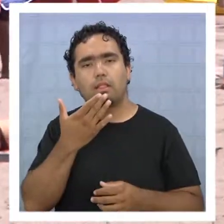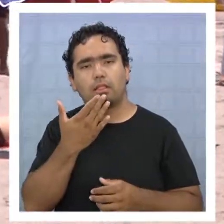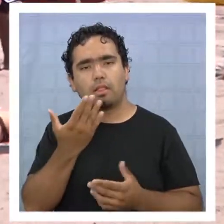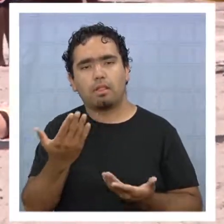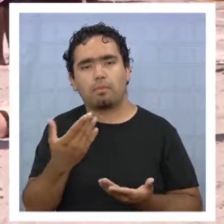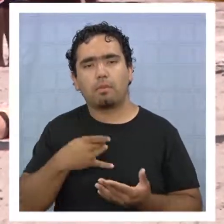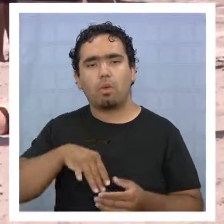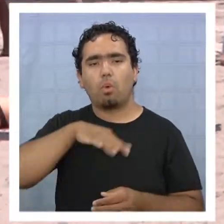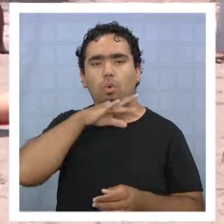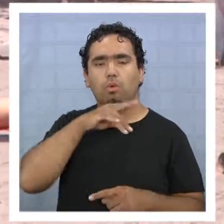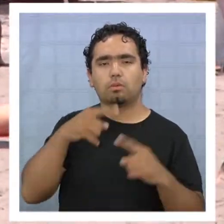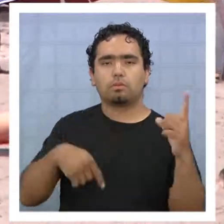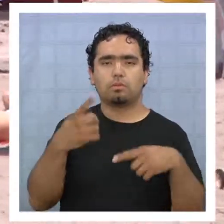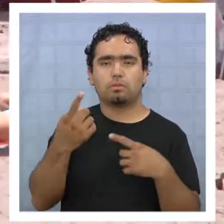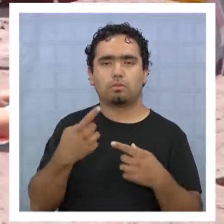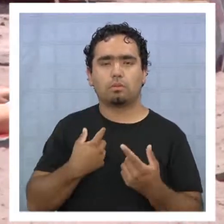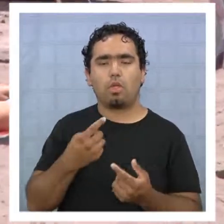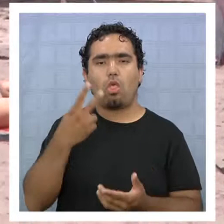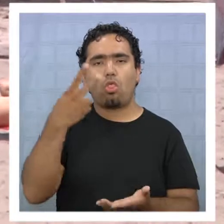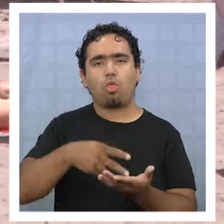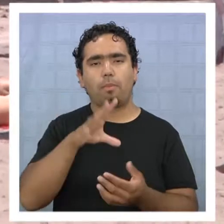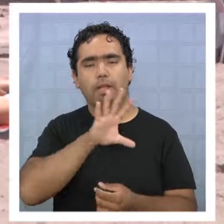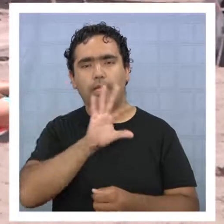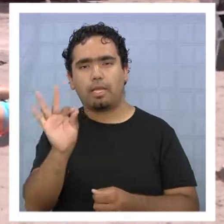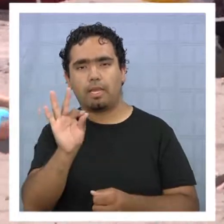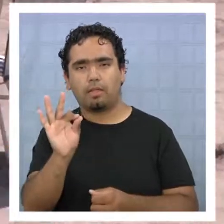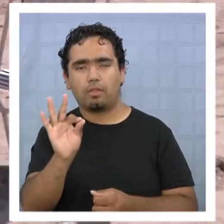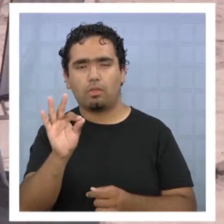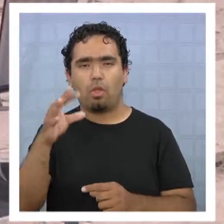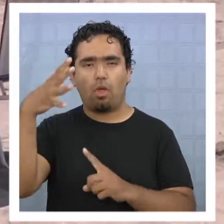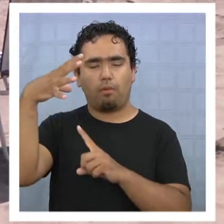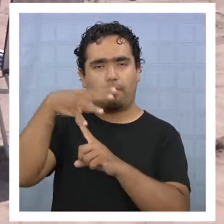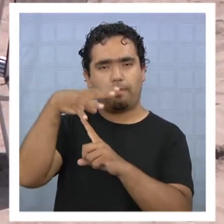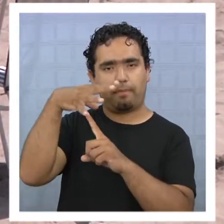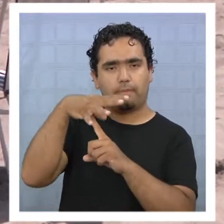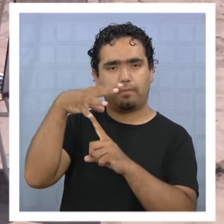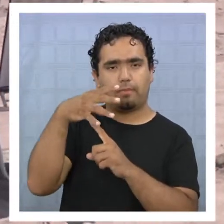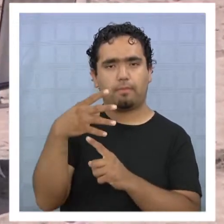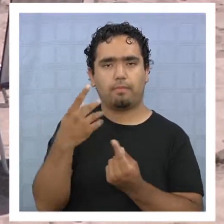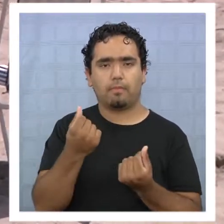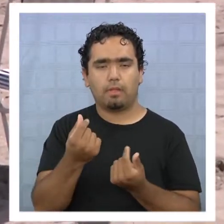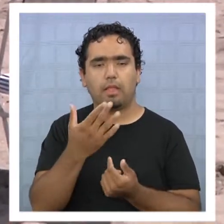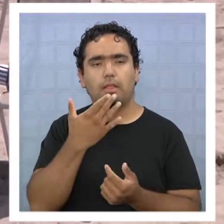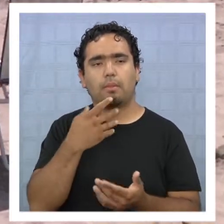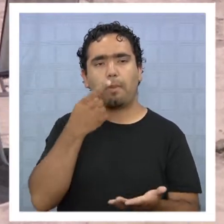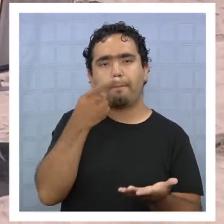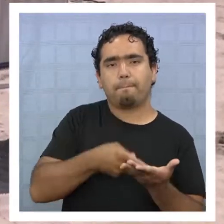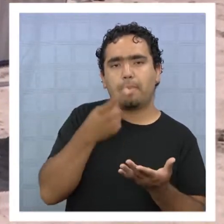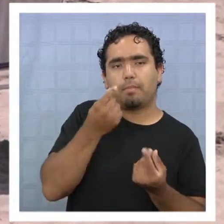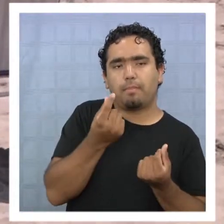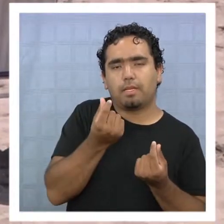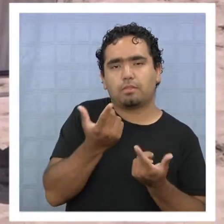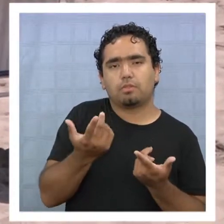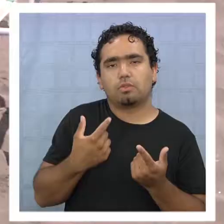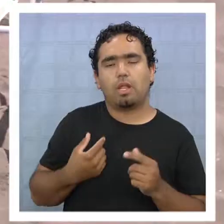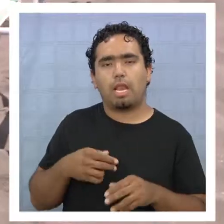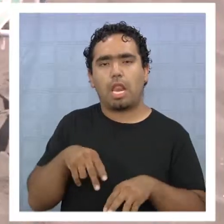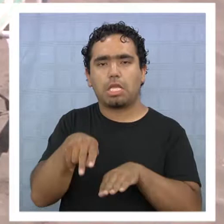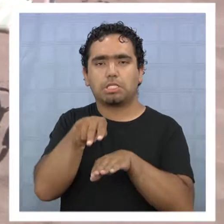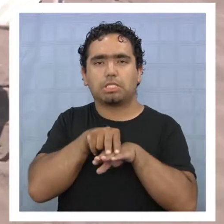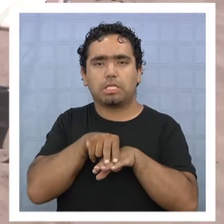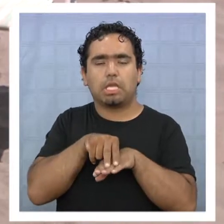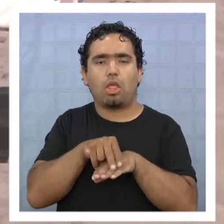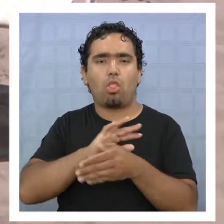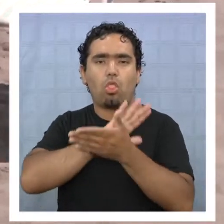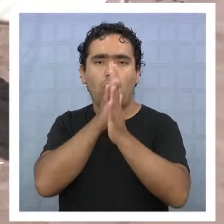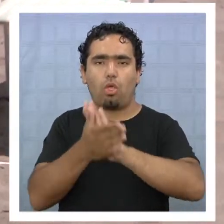elementos playeros en el balneario de Cabancha son en promedio 2.500 pesos los quitasoles y reposeras y de 1.000 pesos las